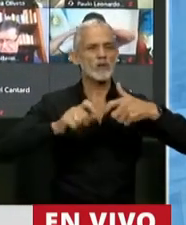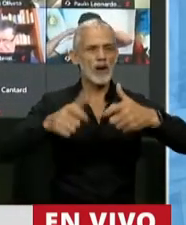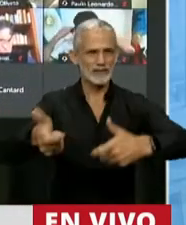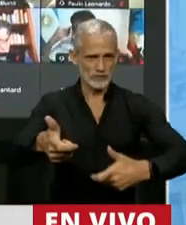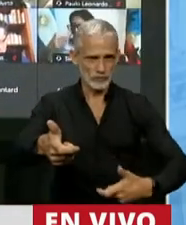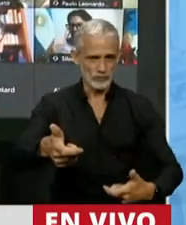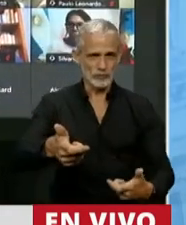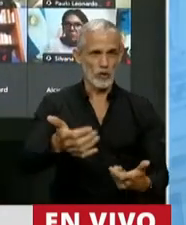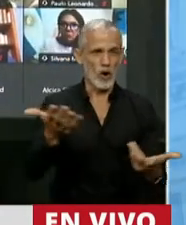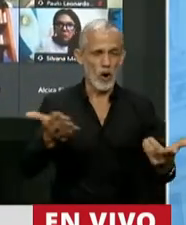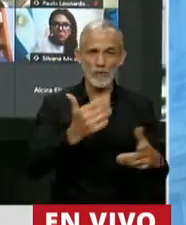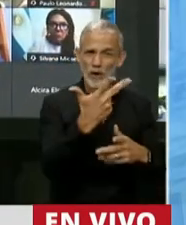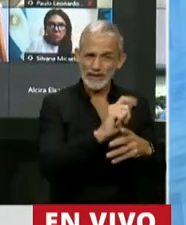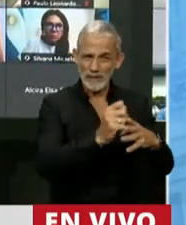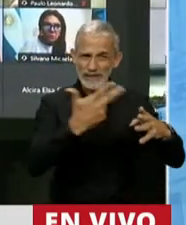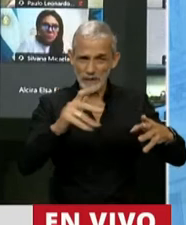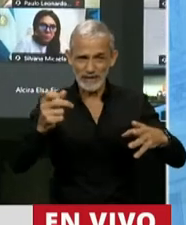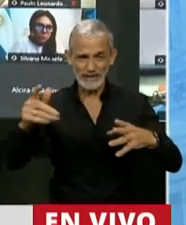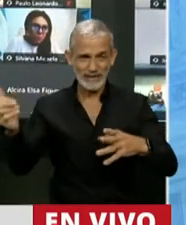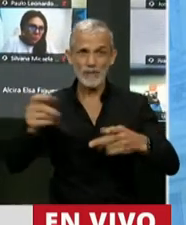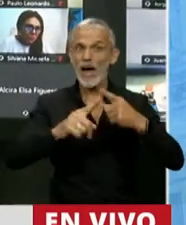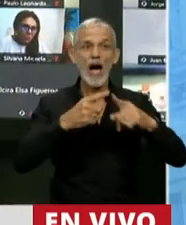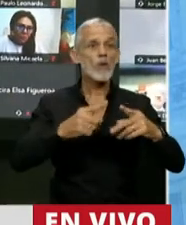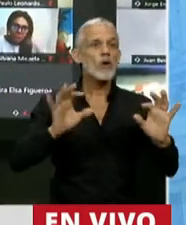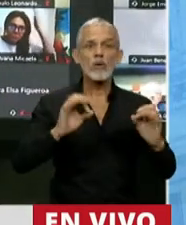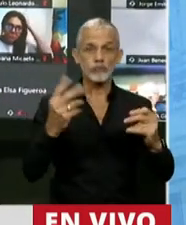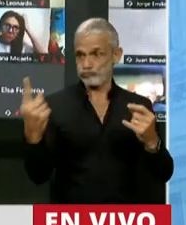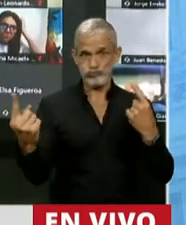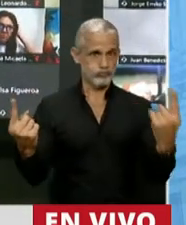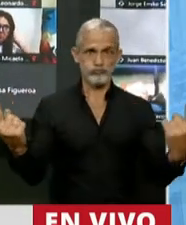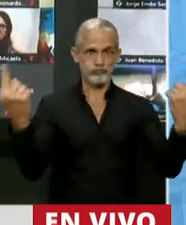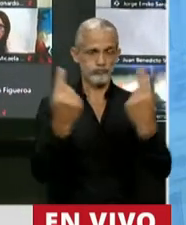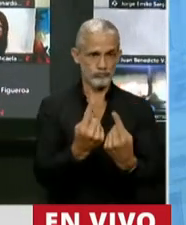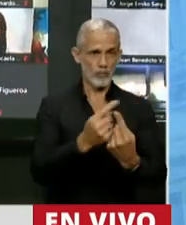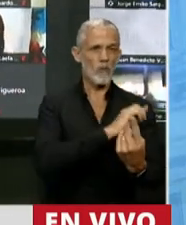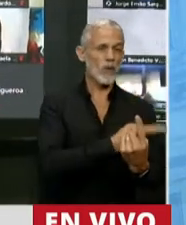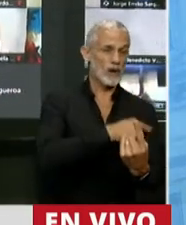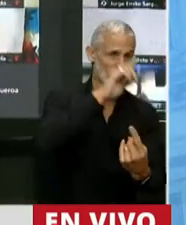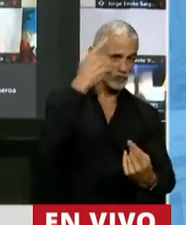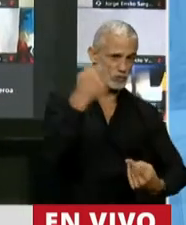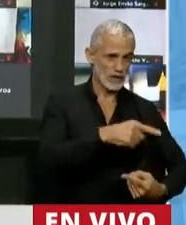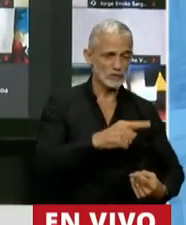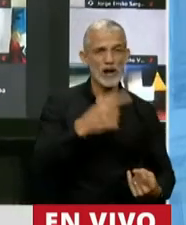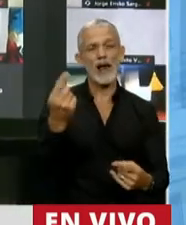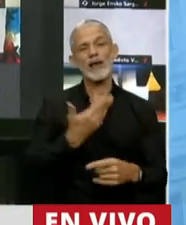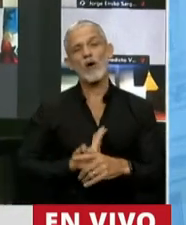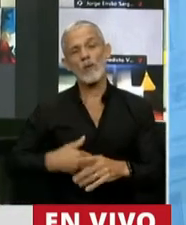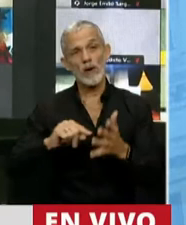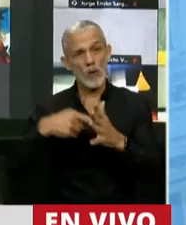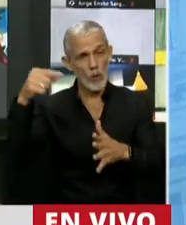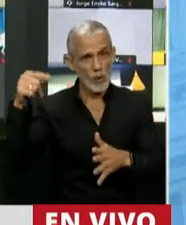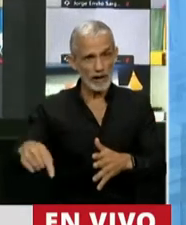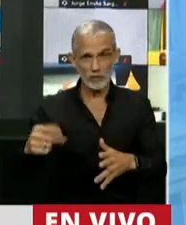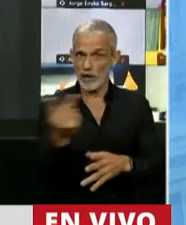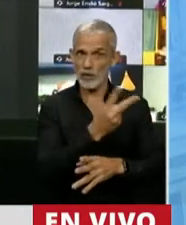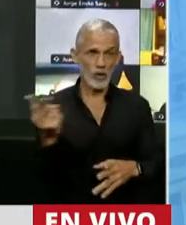trimestral serán acordados de forma bilateral por el Poder Ejecutivo Nacional y el Gobierno de la Ciudad Autónoma